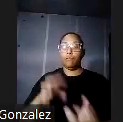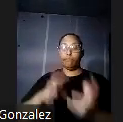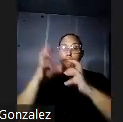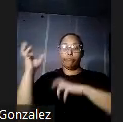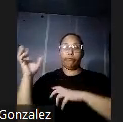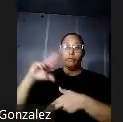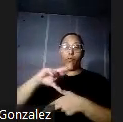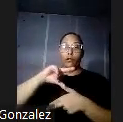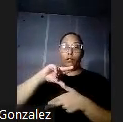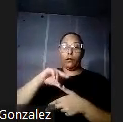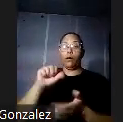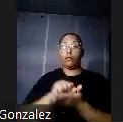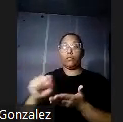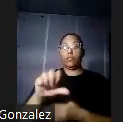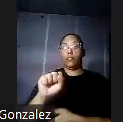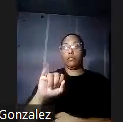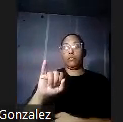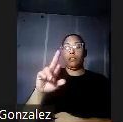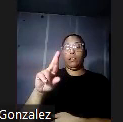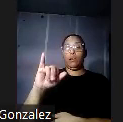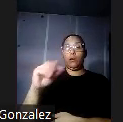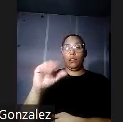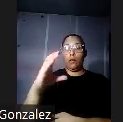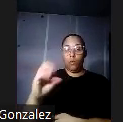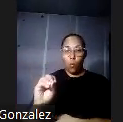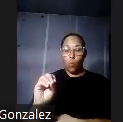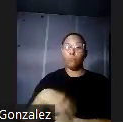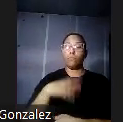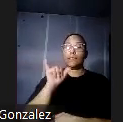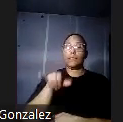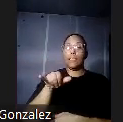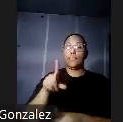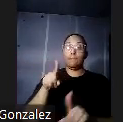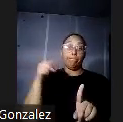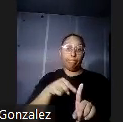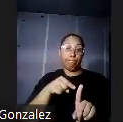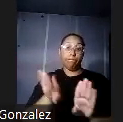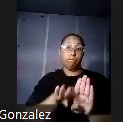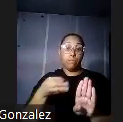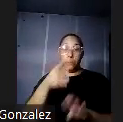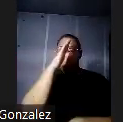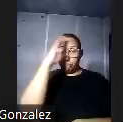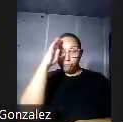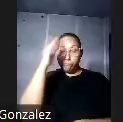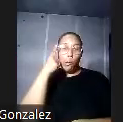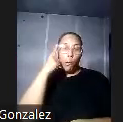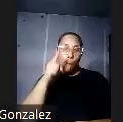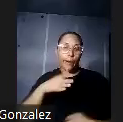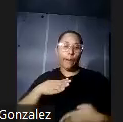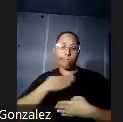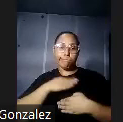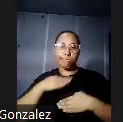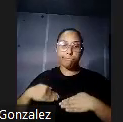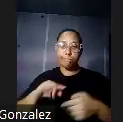salsiriaco. A raíz de este hecho Ashford abrió un hospital en Ponce para atender a civiles y notó palidez,